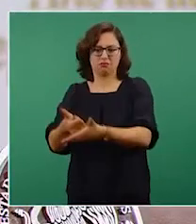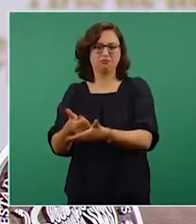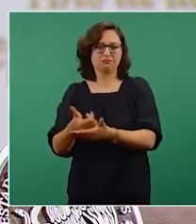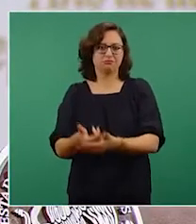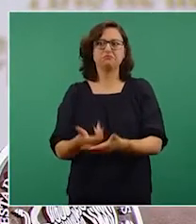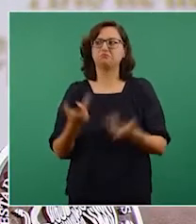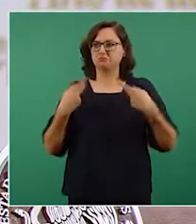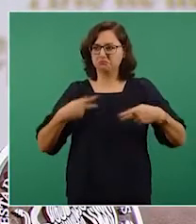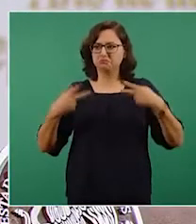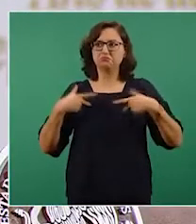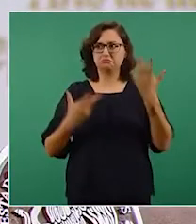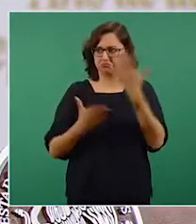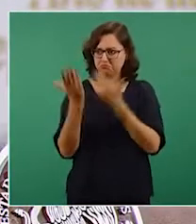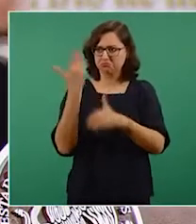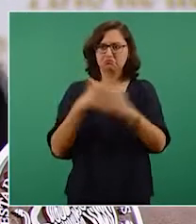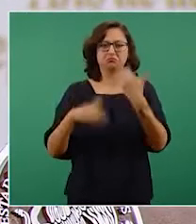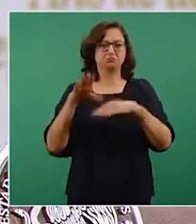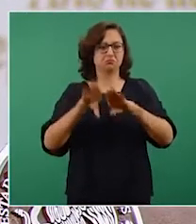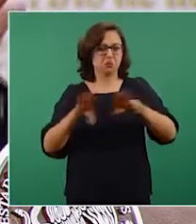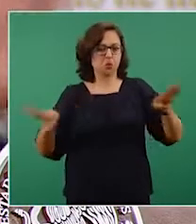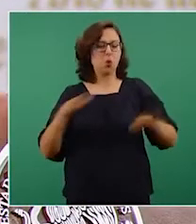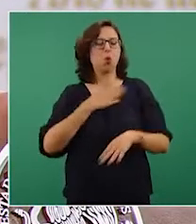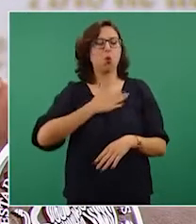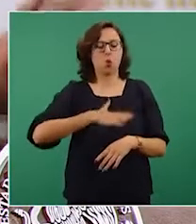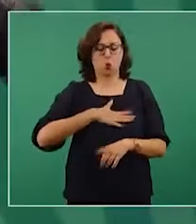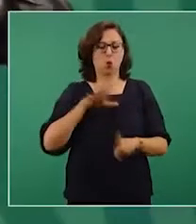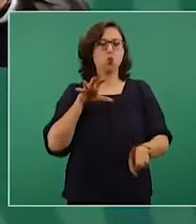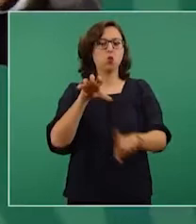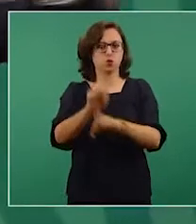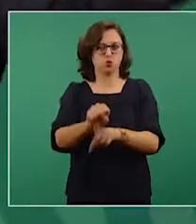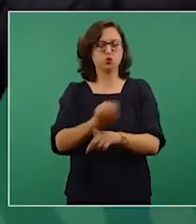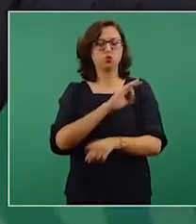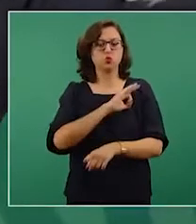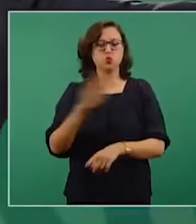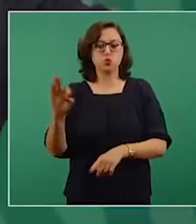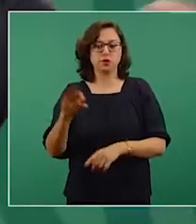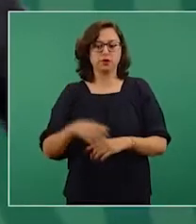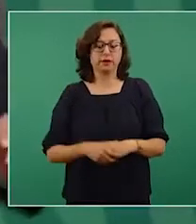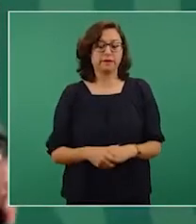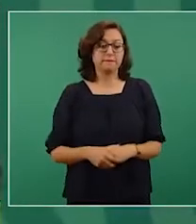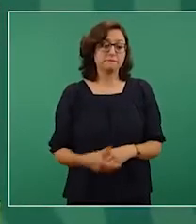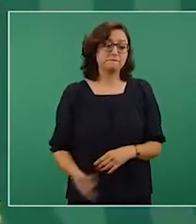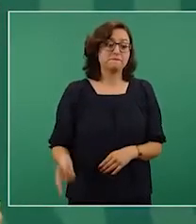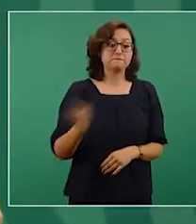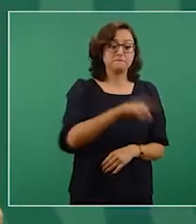más igualitaria. Los conservadores apuestan a que el Estado no se meta en eso,